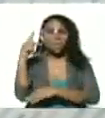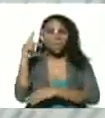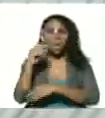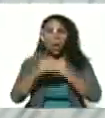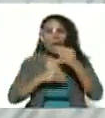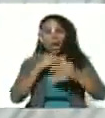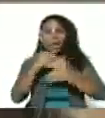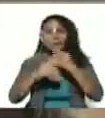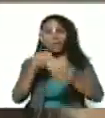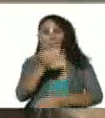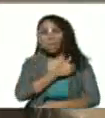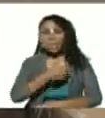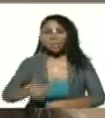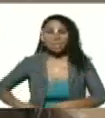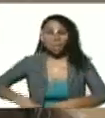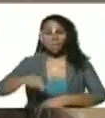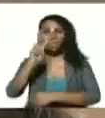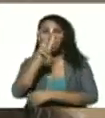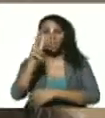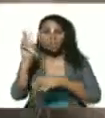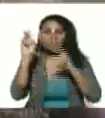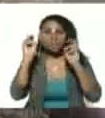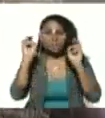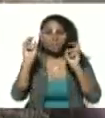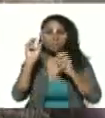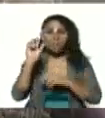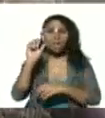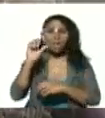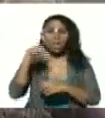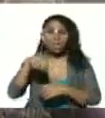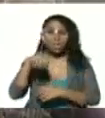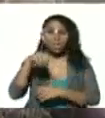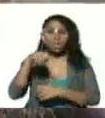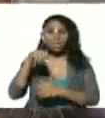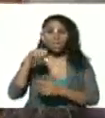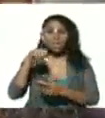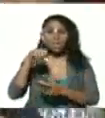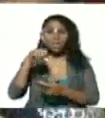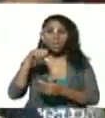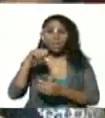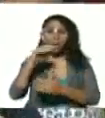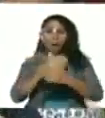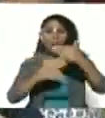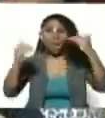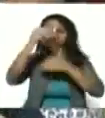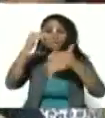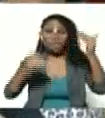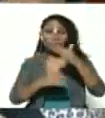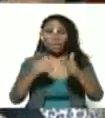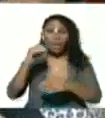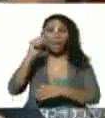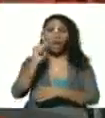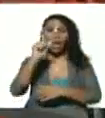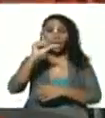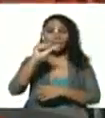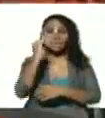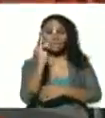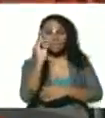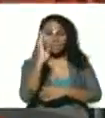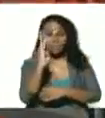conformada presidente por dos ASIC parte alta y parte baja tenemos dentro de esta parroquia 29